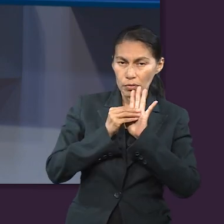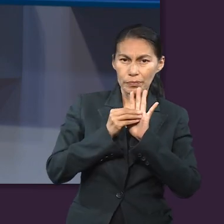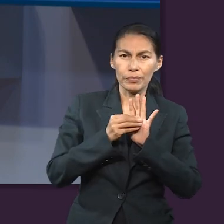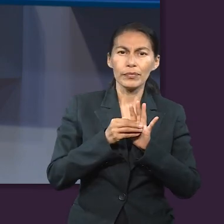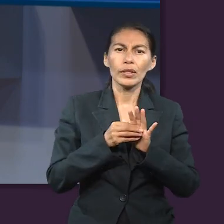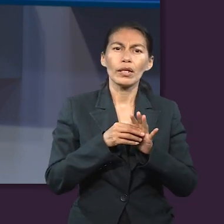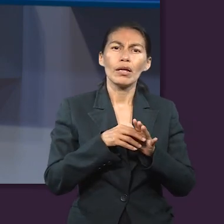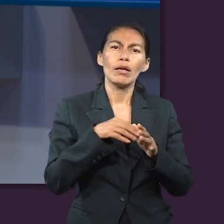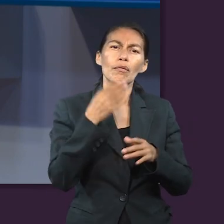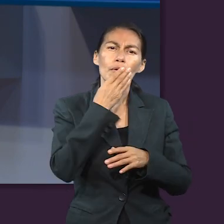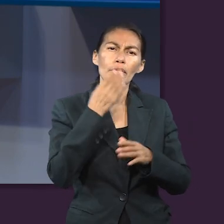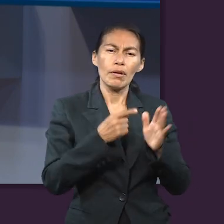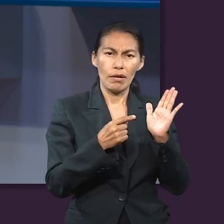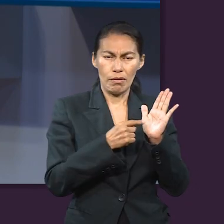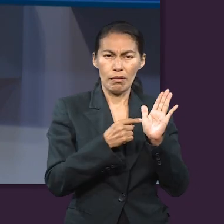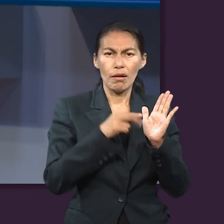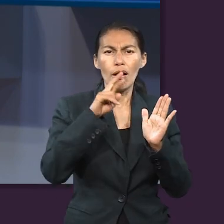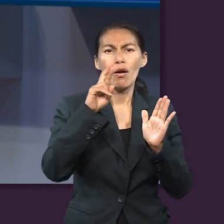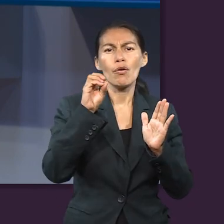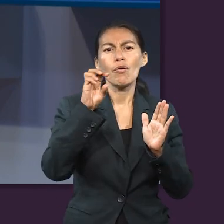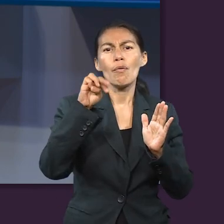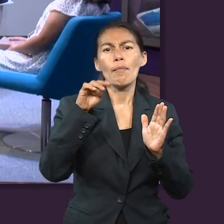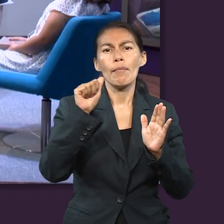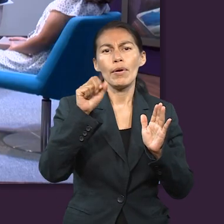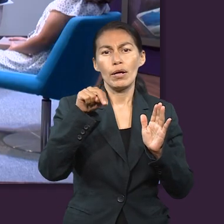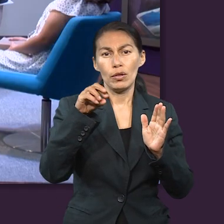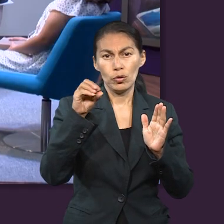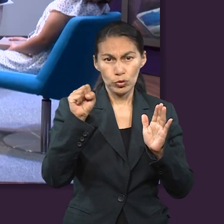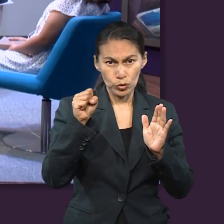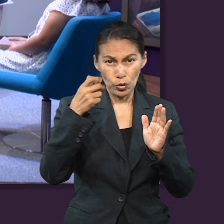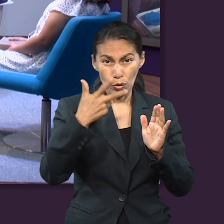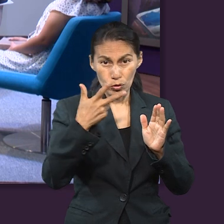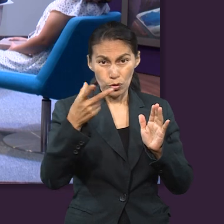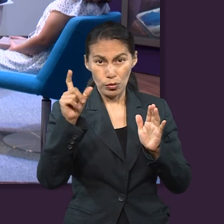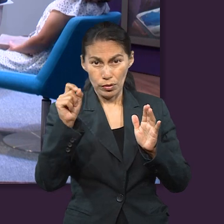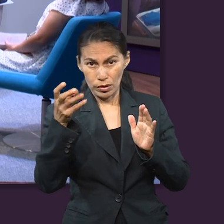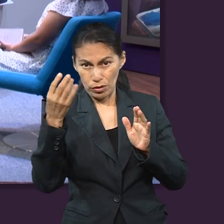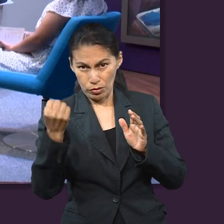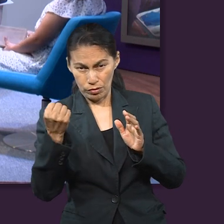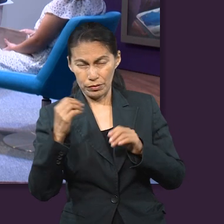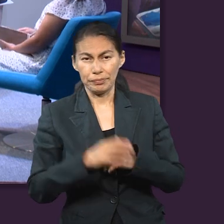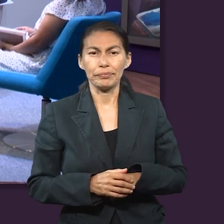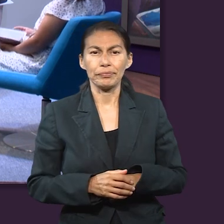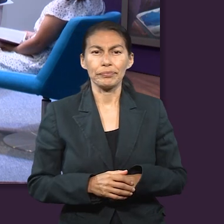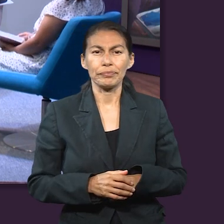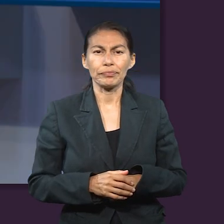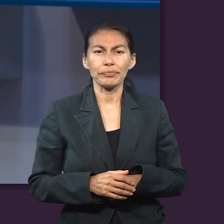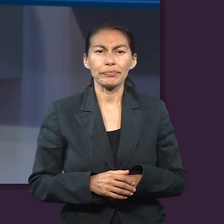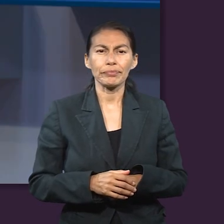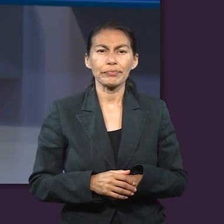primer día, a su imagen, me gustaría que me ayudaran con una cita, que es Romanos 8.29.